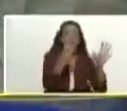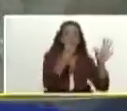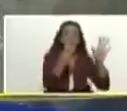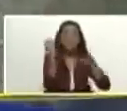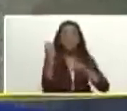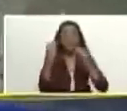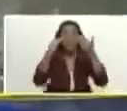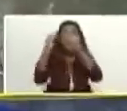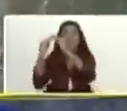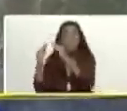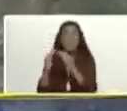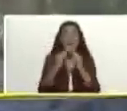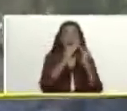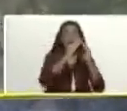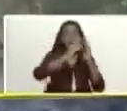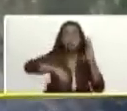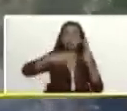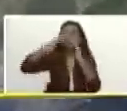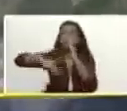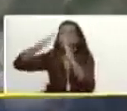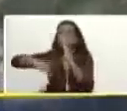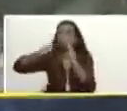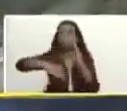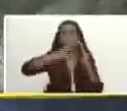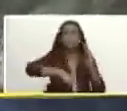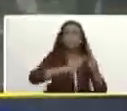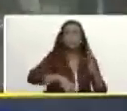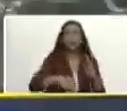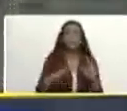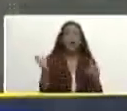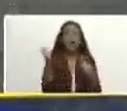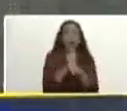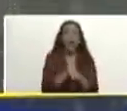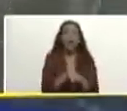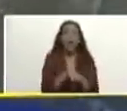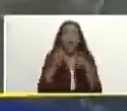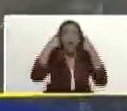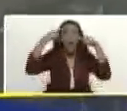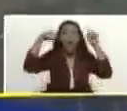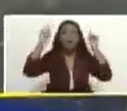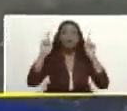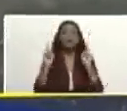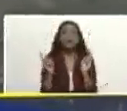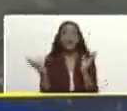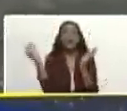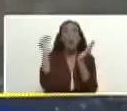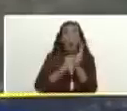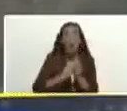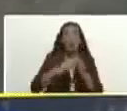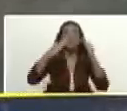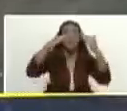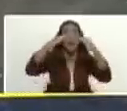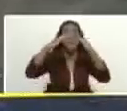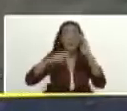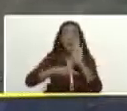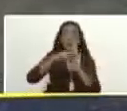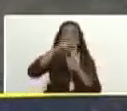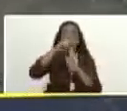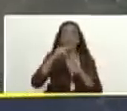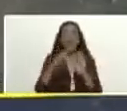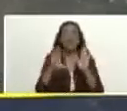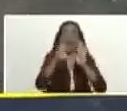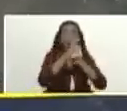viviendas que estamos pidiendo para lograr el éxito de nuestra vivienda de acuerdo al artículo 82